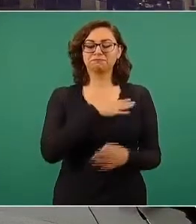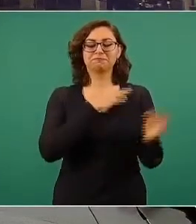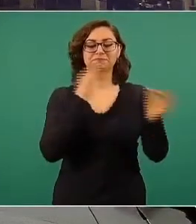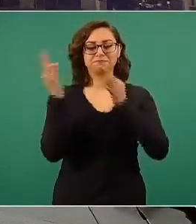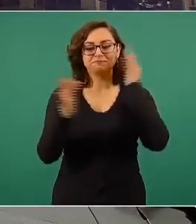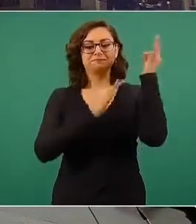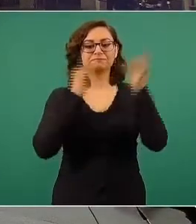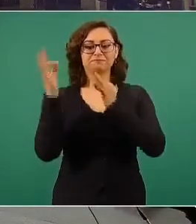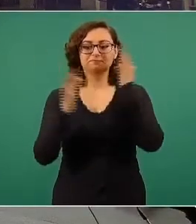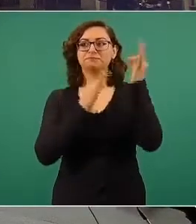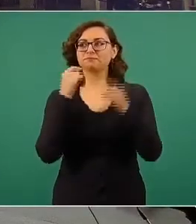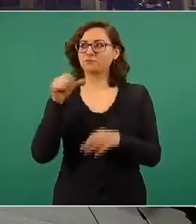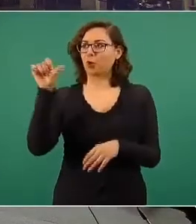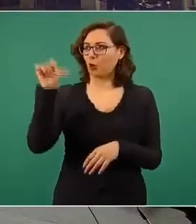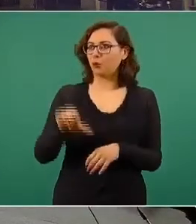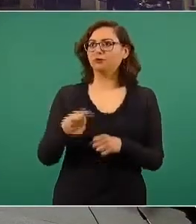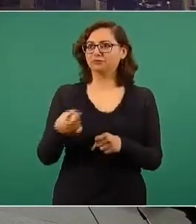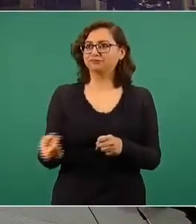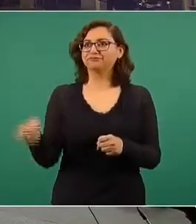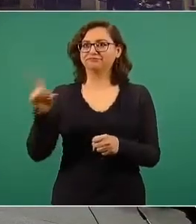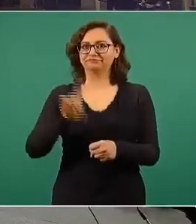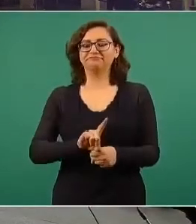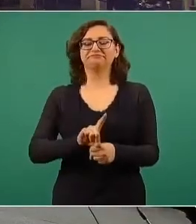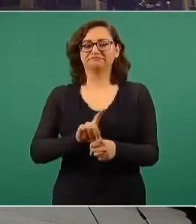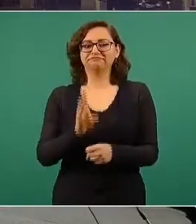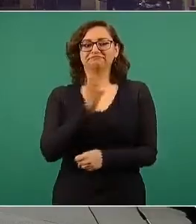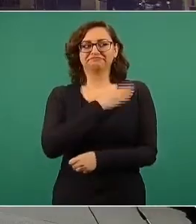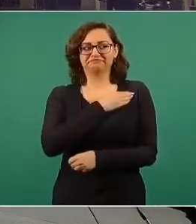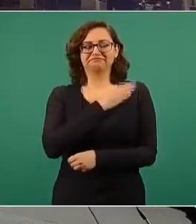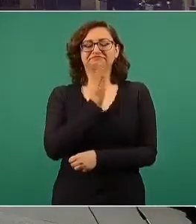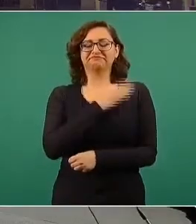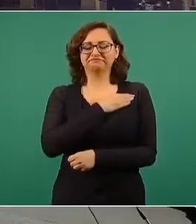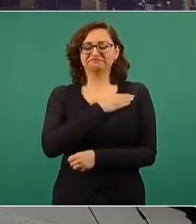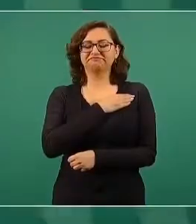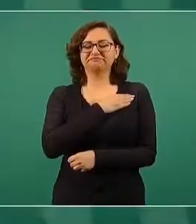porque se está